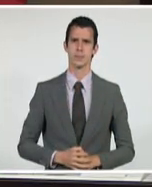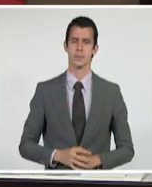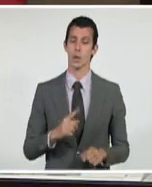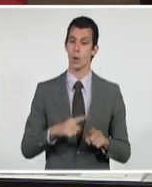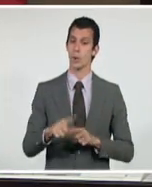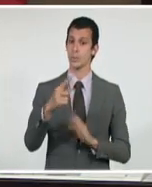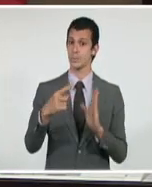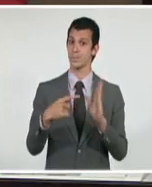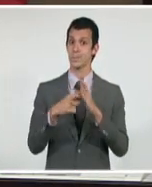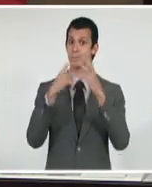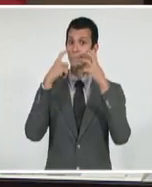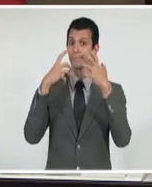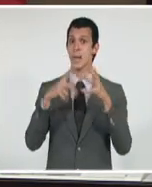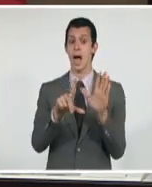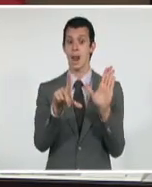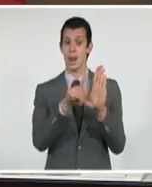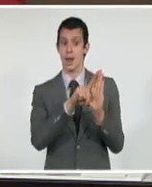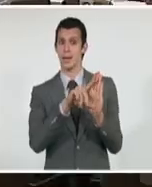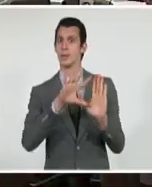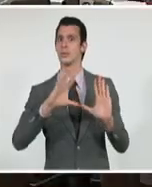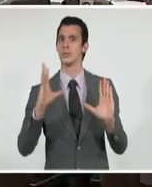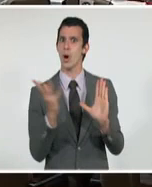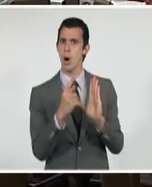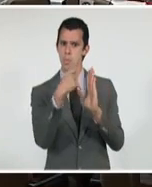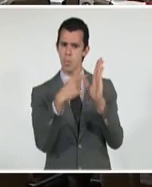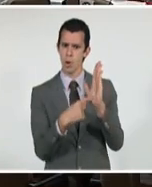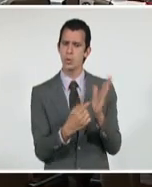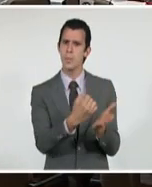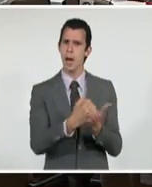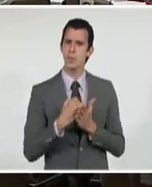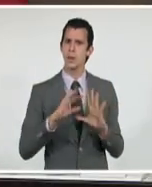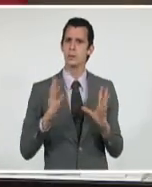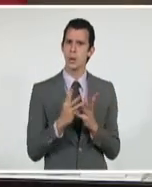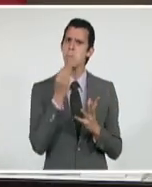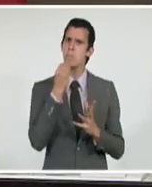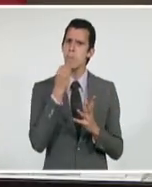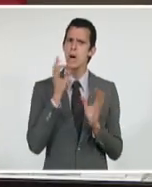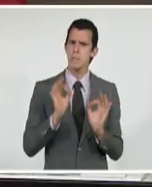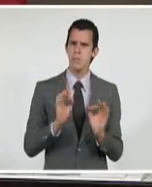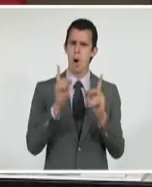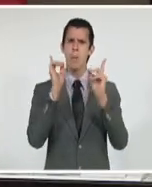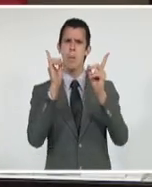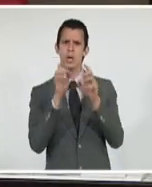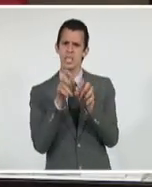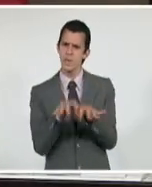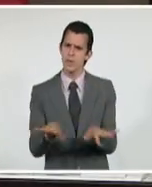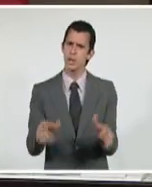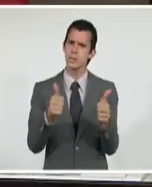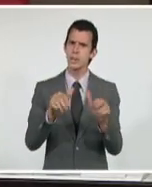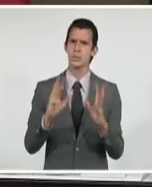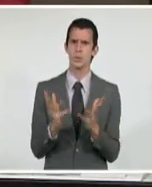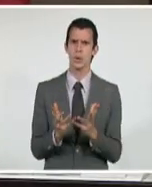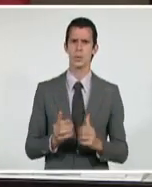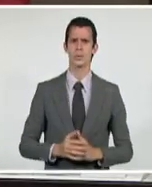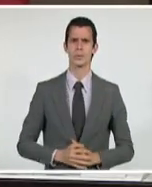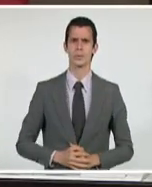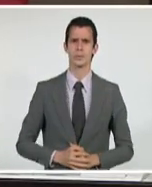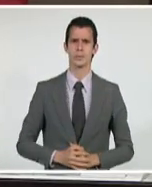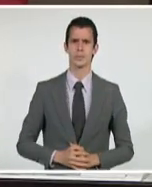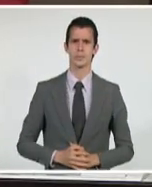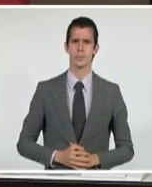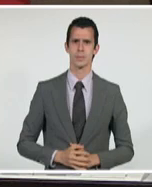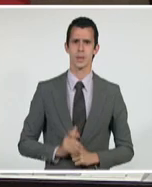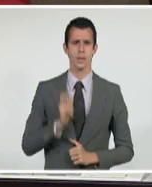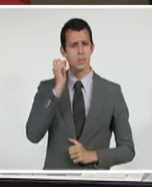implementación de las políticas es una necesidad impostergable, se dijo. Y esto es un tema que nosotros creemos que requiere de